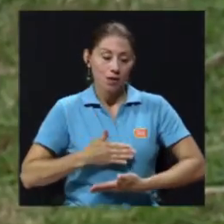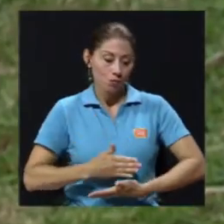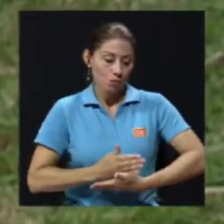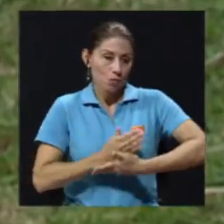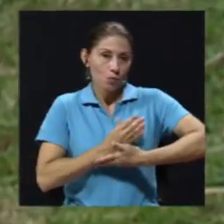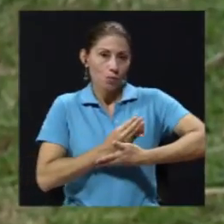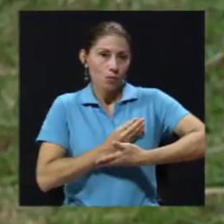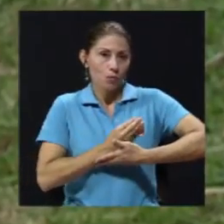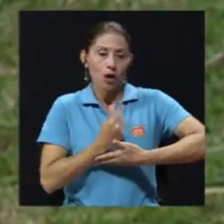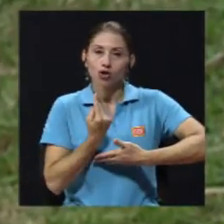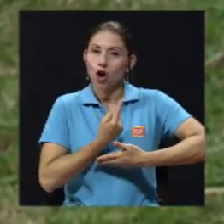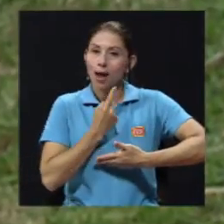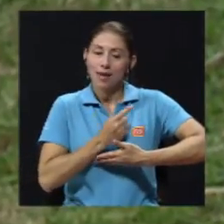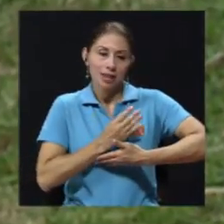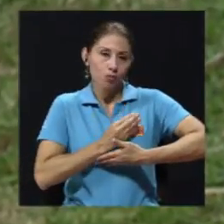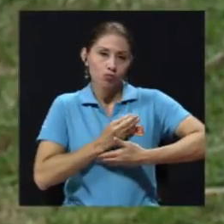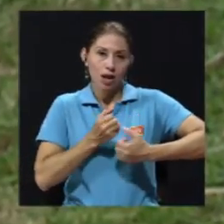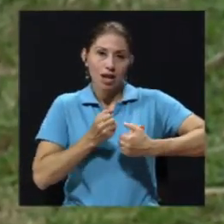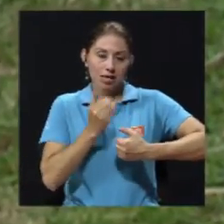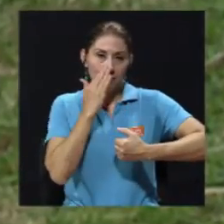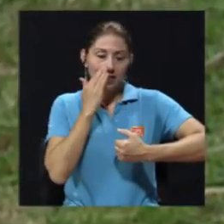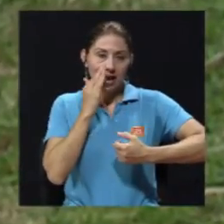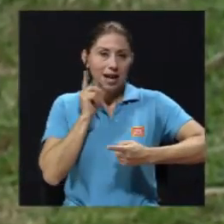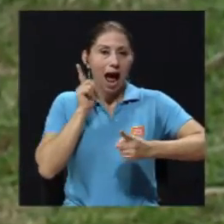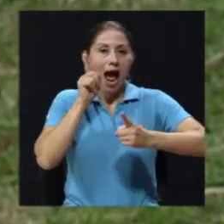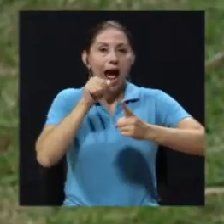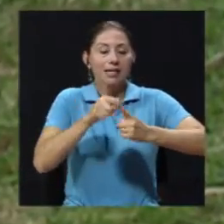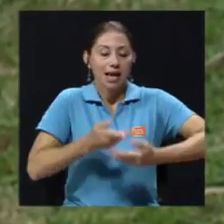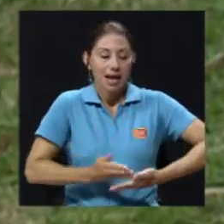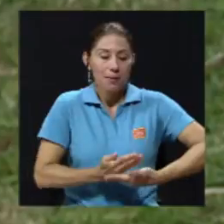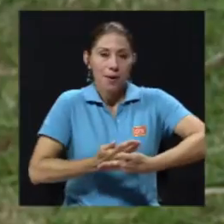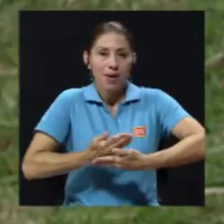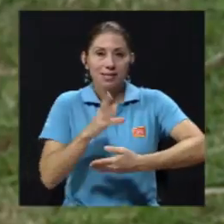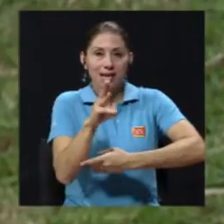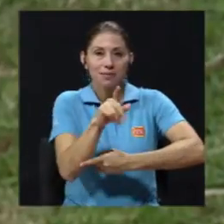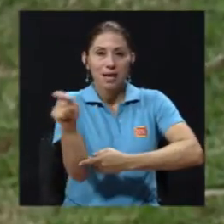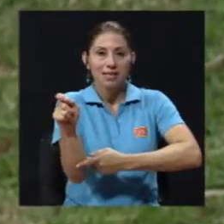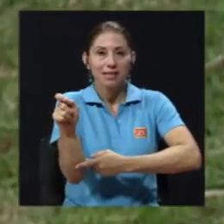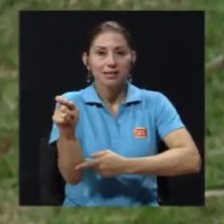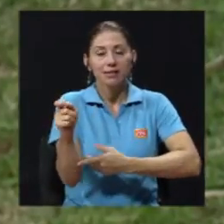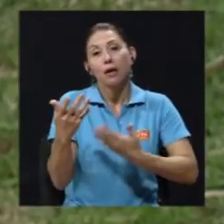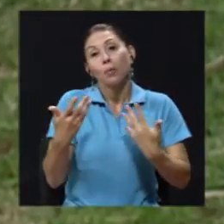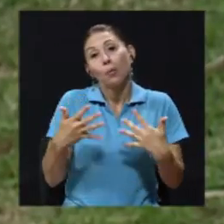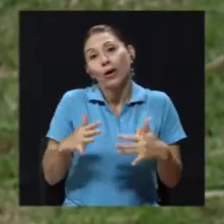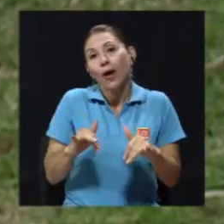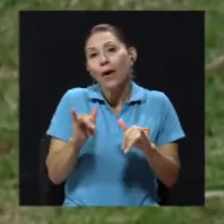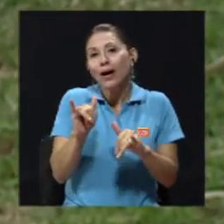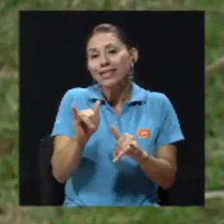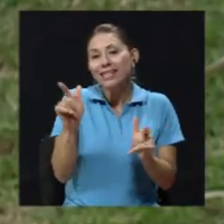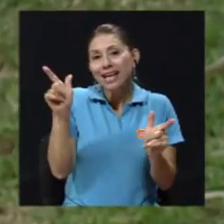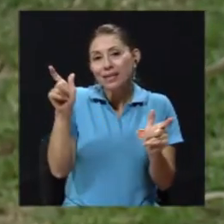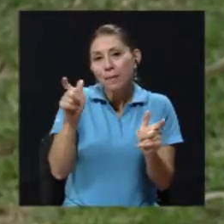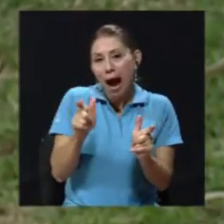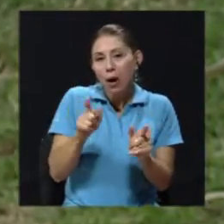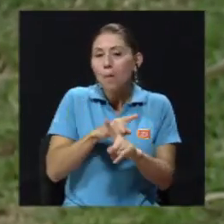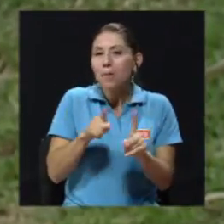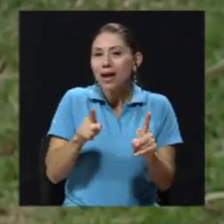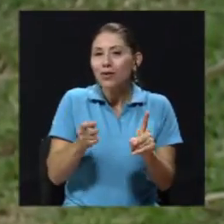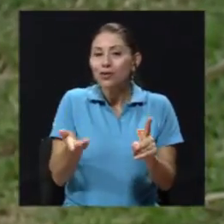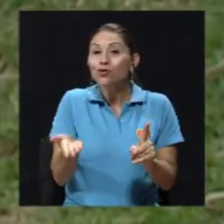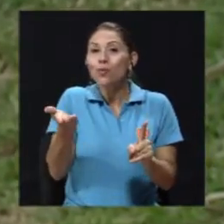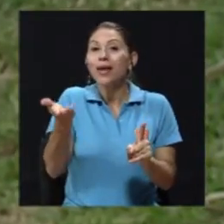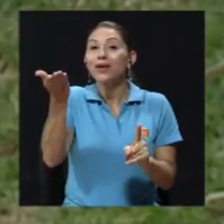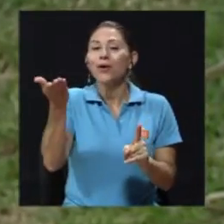a los seis meses de edad, lo cual aún así es bajo, pero por lo menos es superior si lo